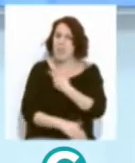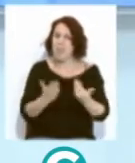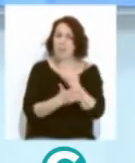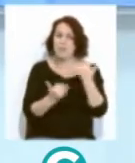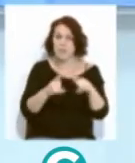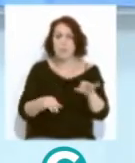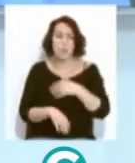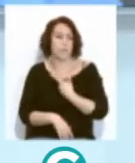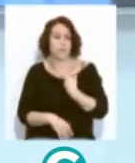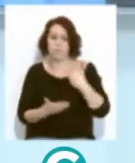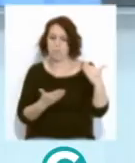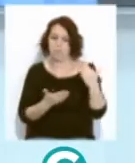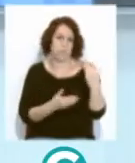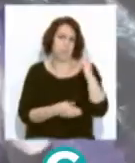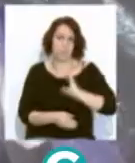y desinteresadamente.